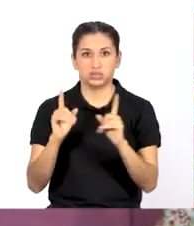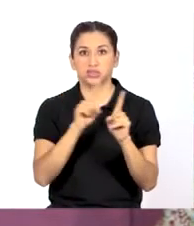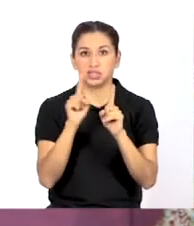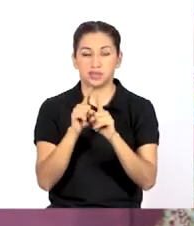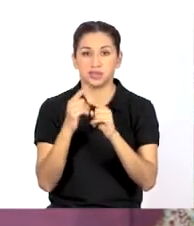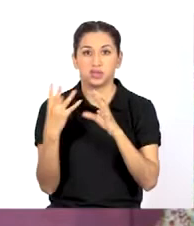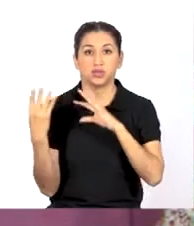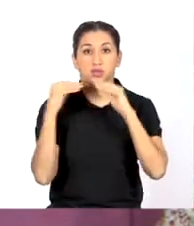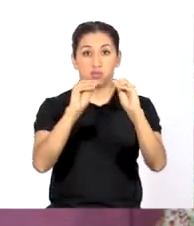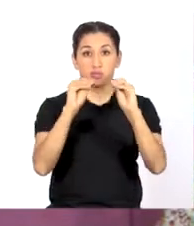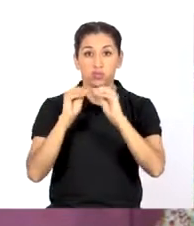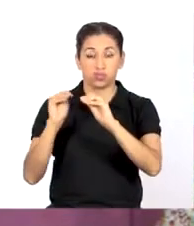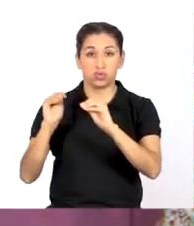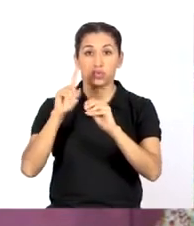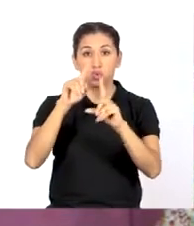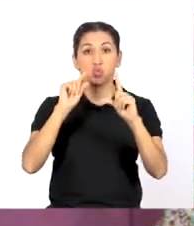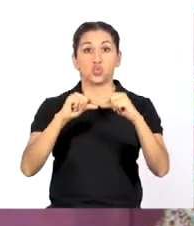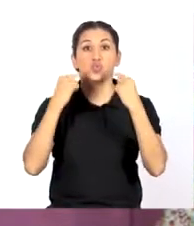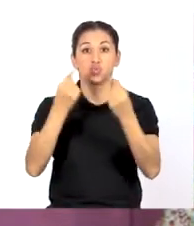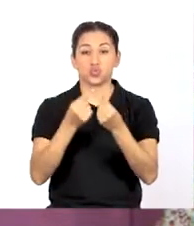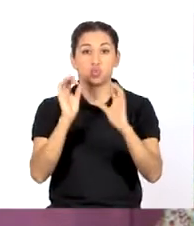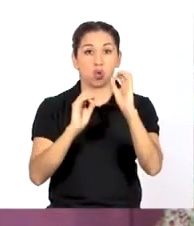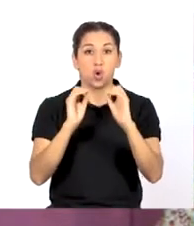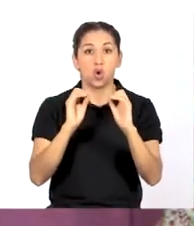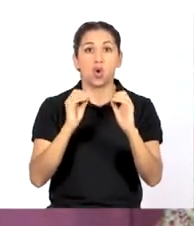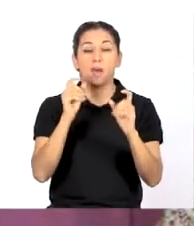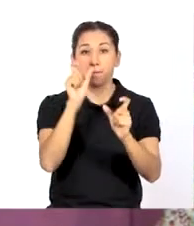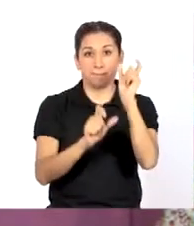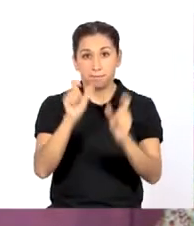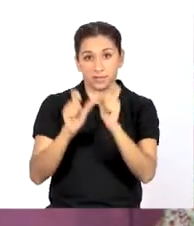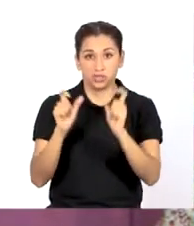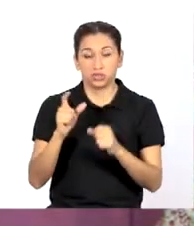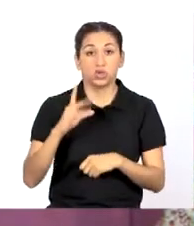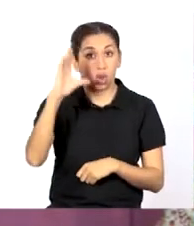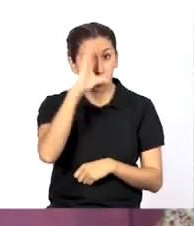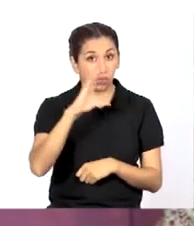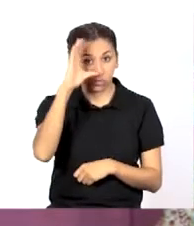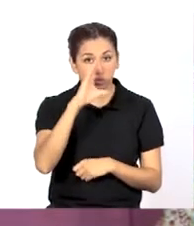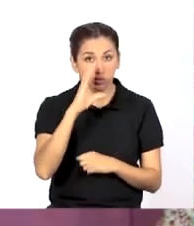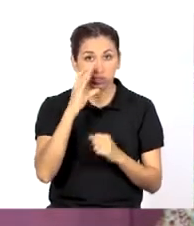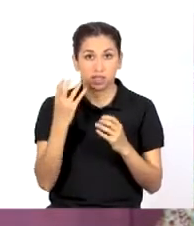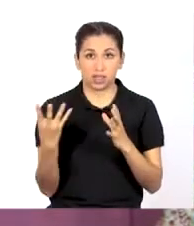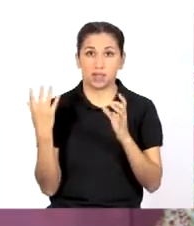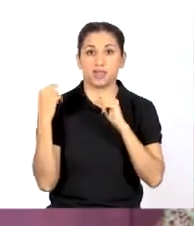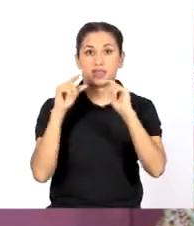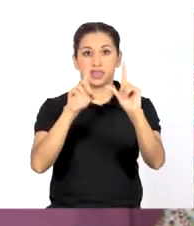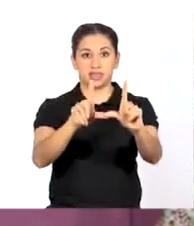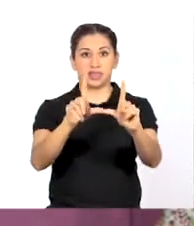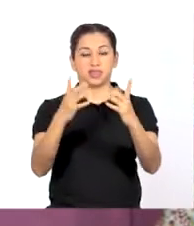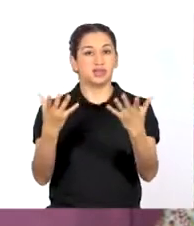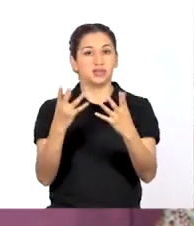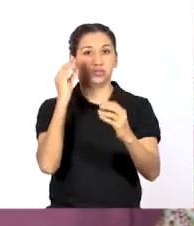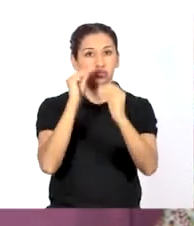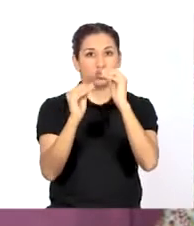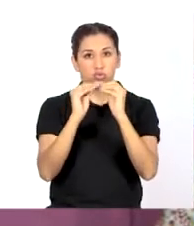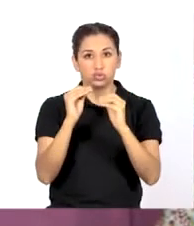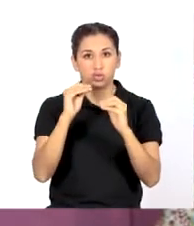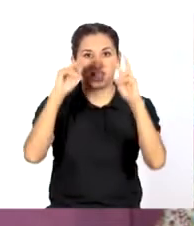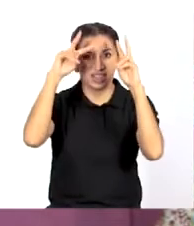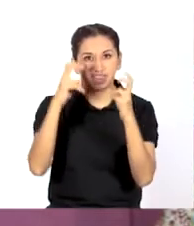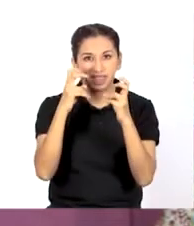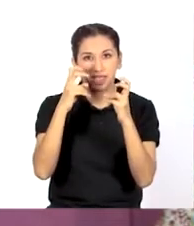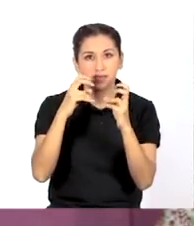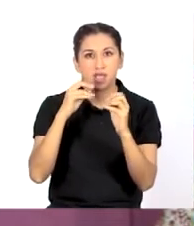e implementadas por un grupo o conjunto de personas que buscan plantear soluciones a los